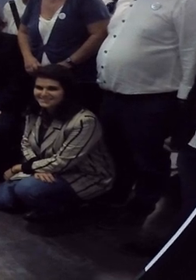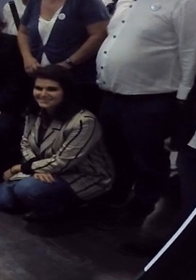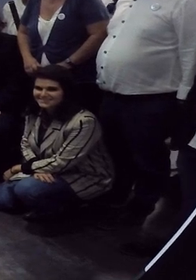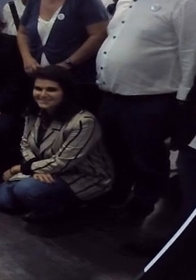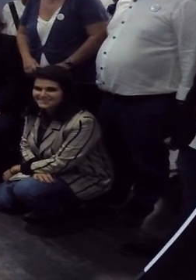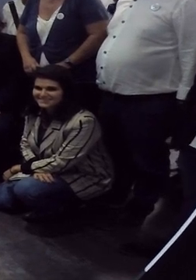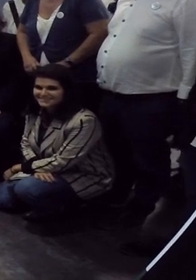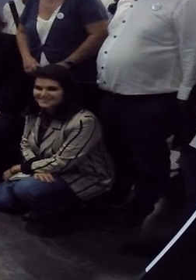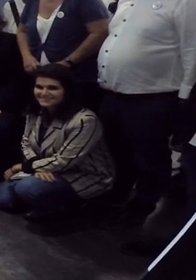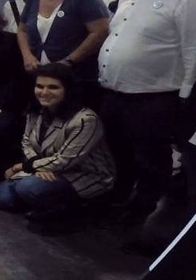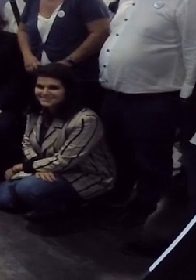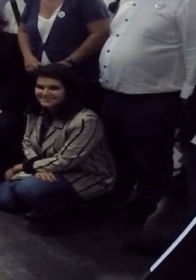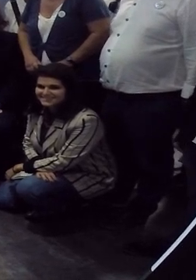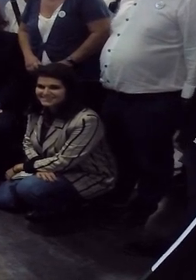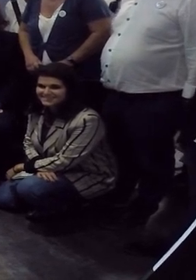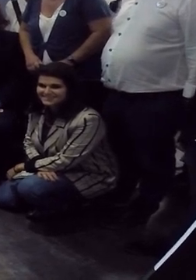chau